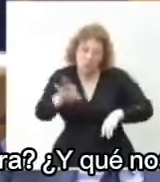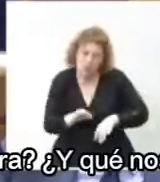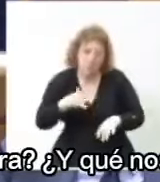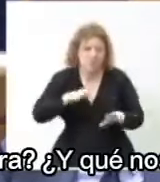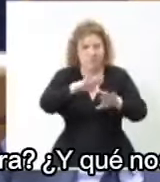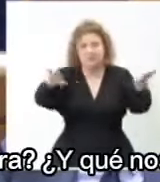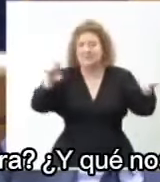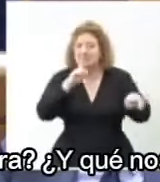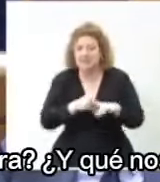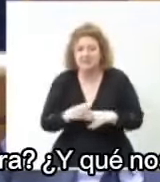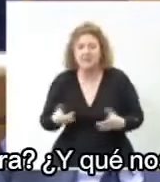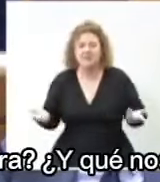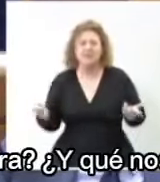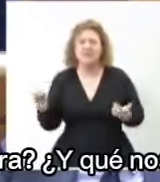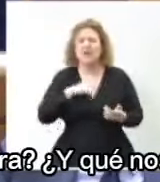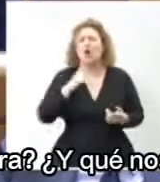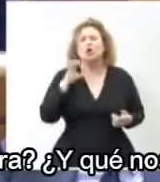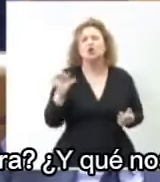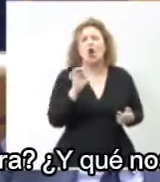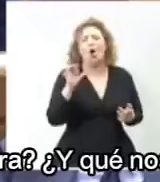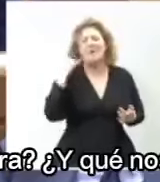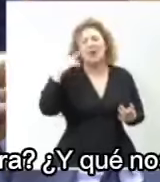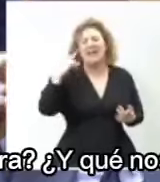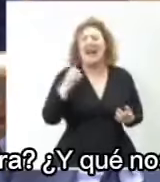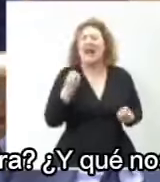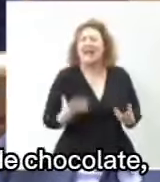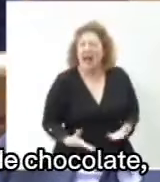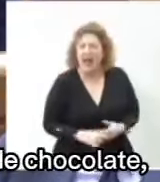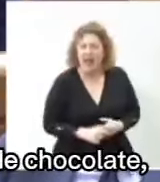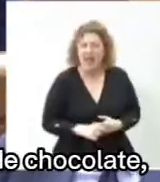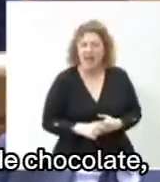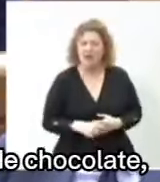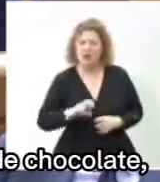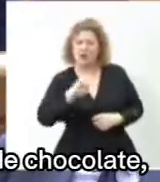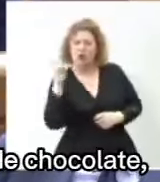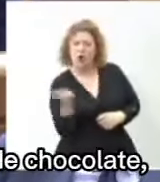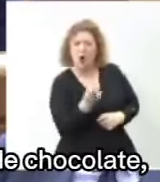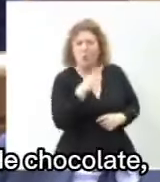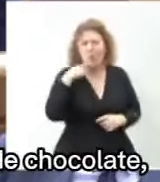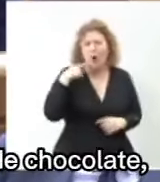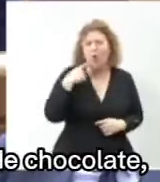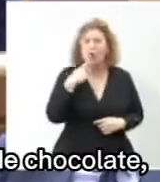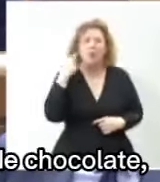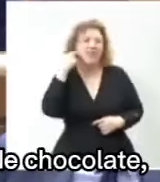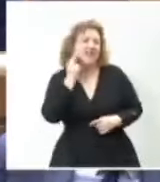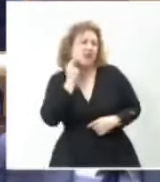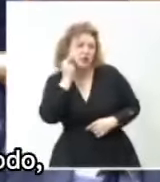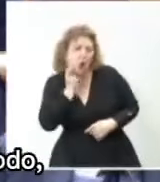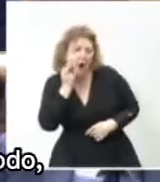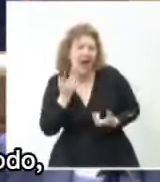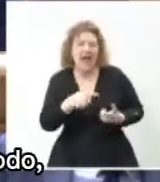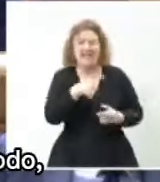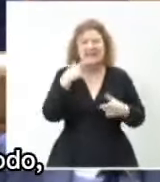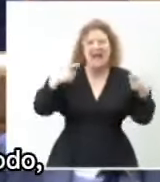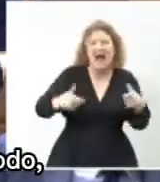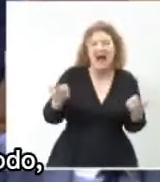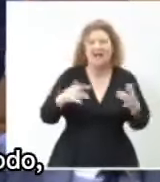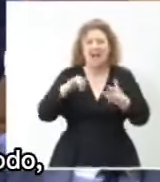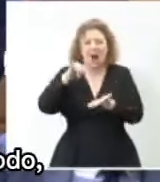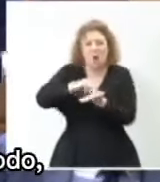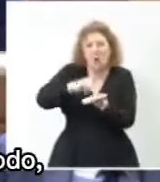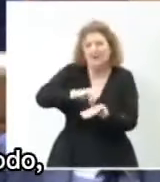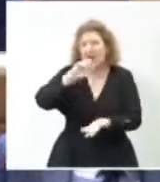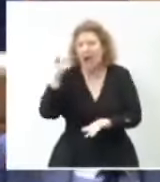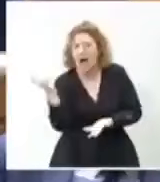está haciendo uso de la palabra. ¿Cómo el solomillo de ternera? ¿Y qué nos dice esos surtidos de postres a base de dulces de chocolate, tartas y croissants?